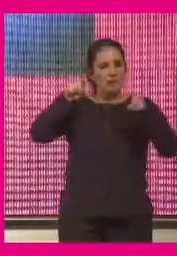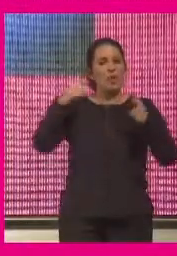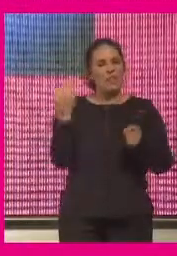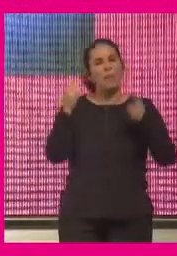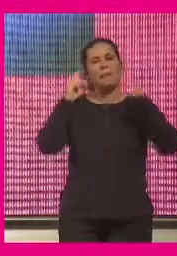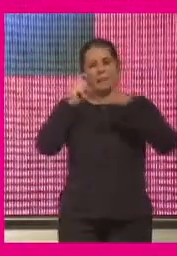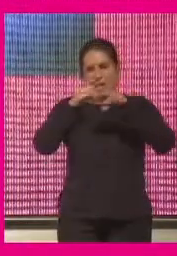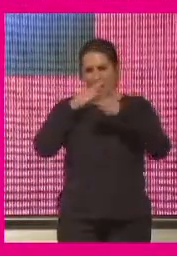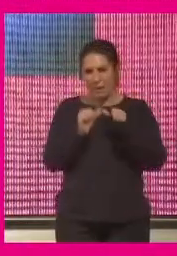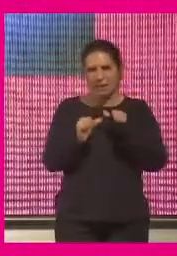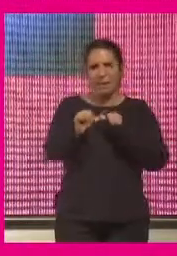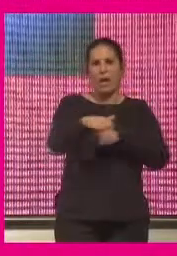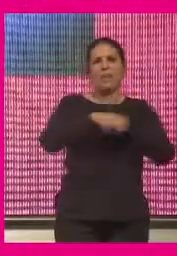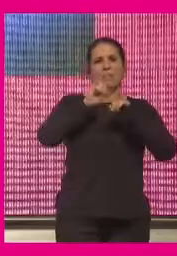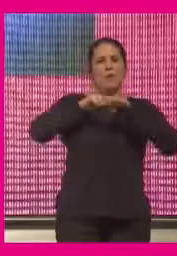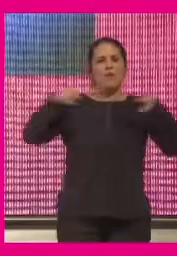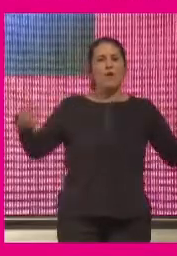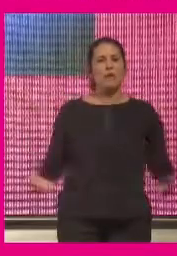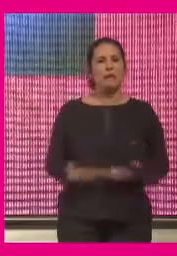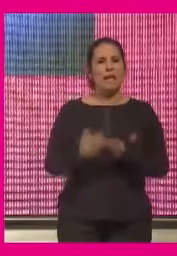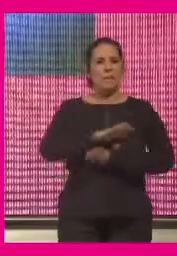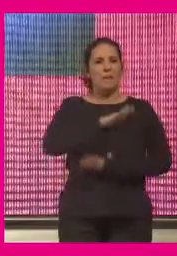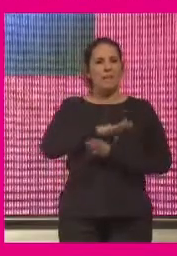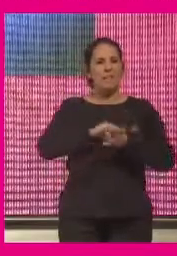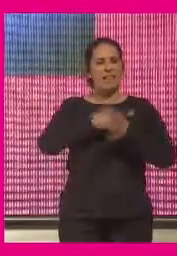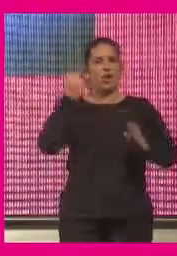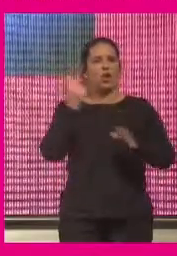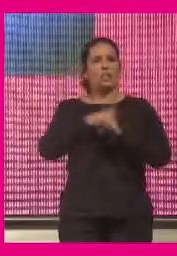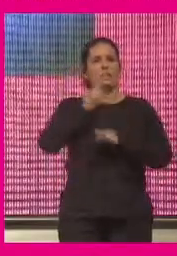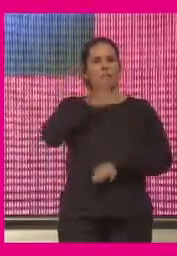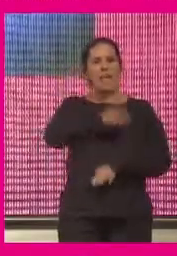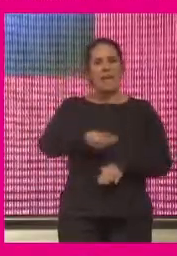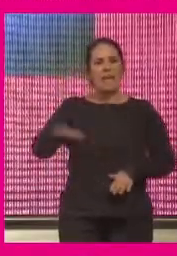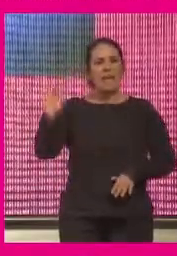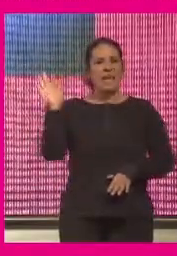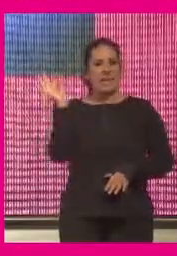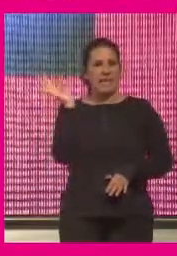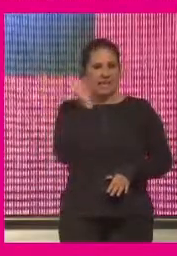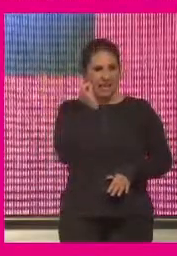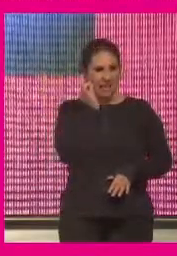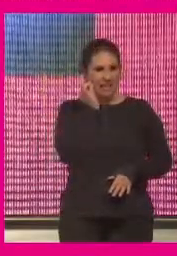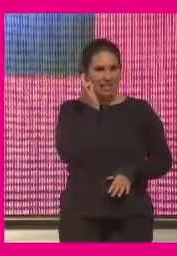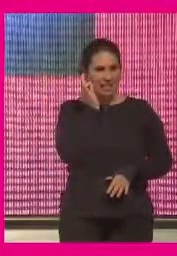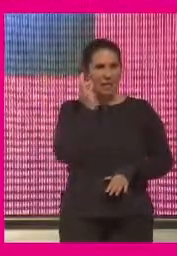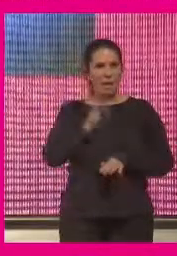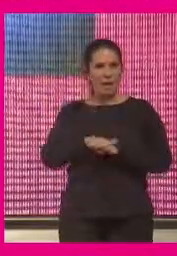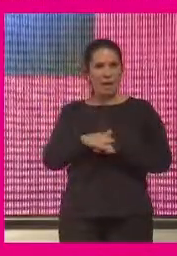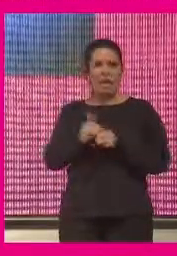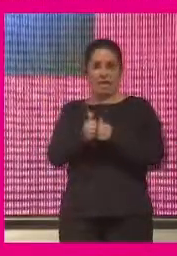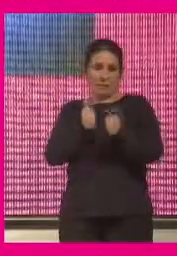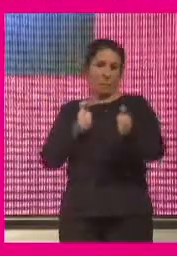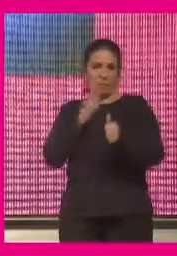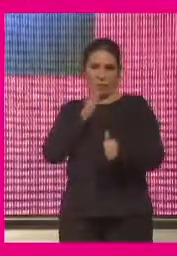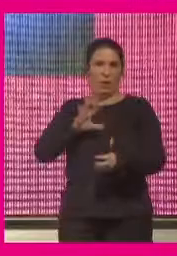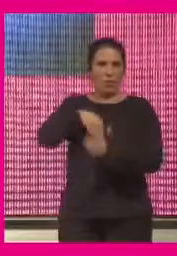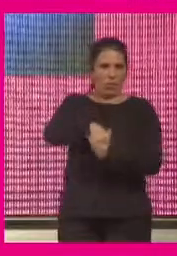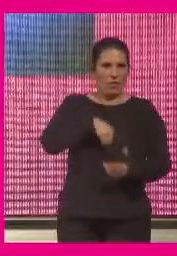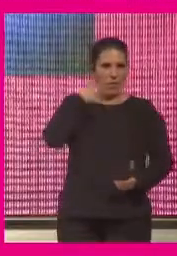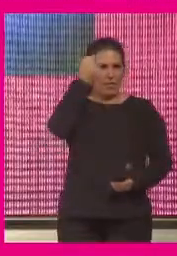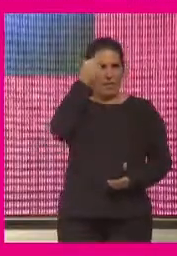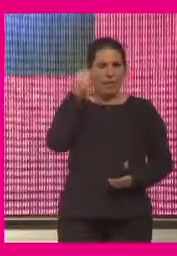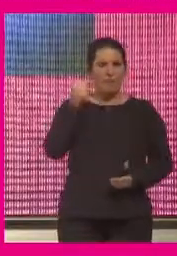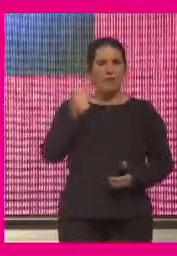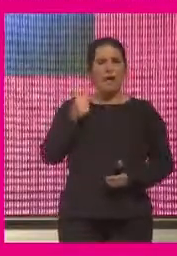enseñar y además fomentar las vocaciones tecnológicas también en las niñas que se están quedando atrás en la incorporación de estas habilidades o hay un repaso